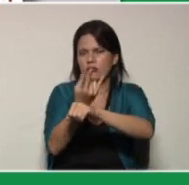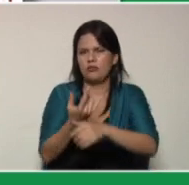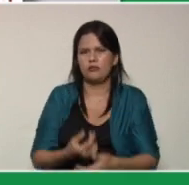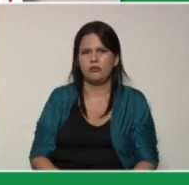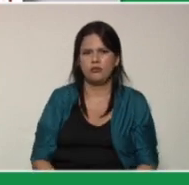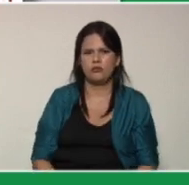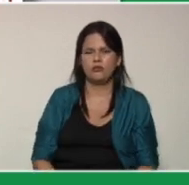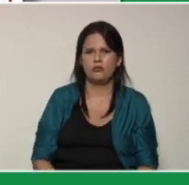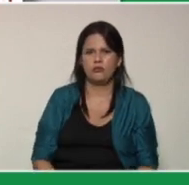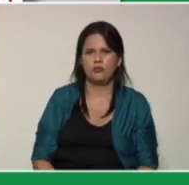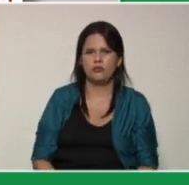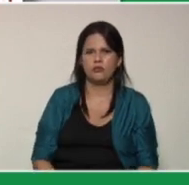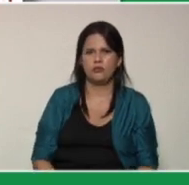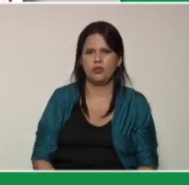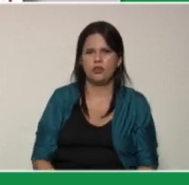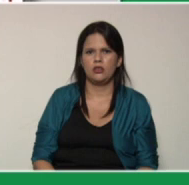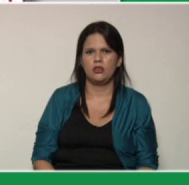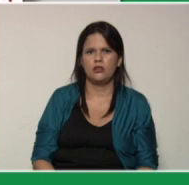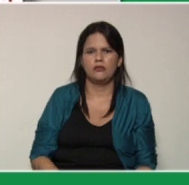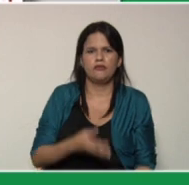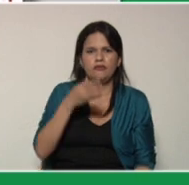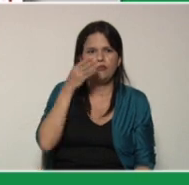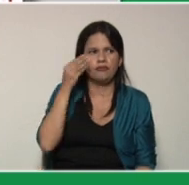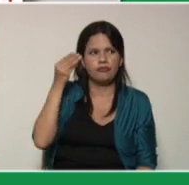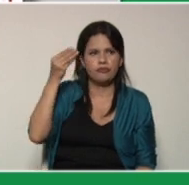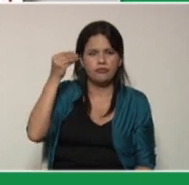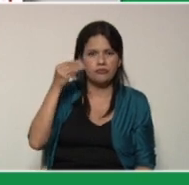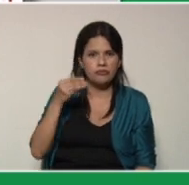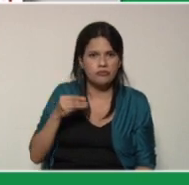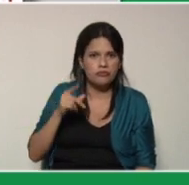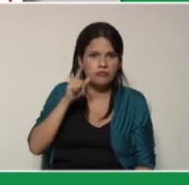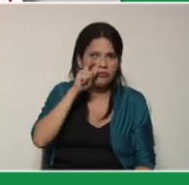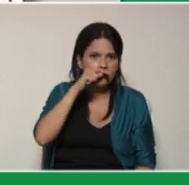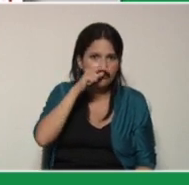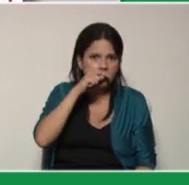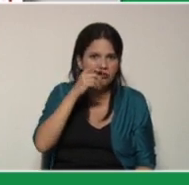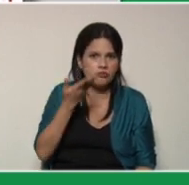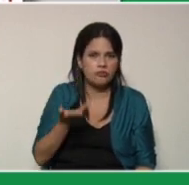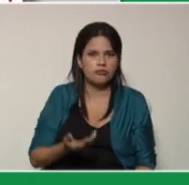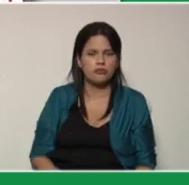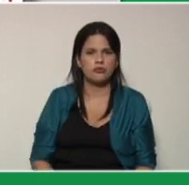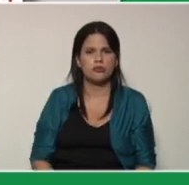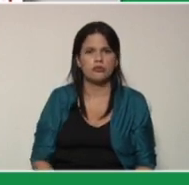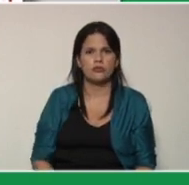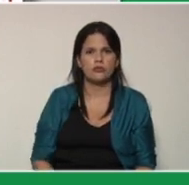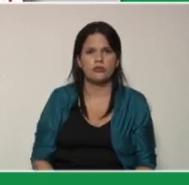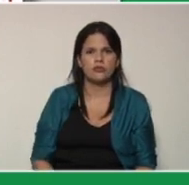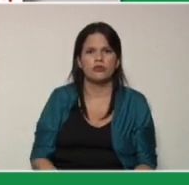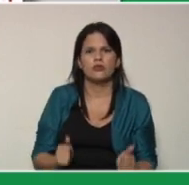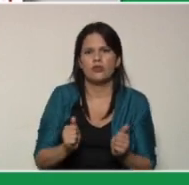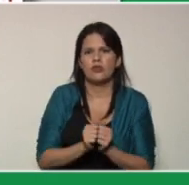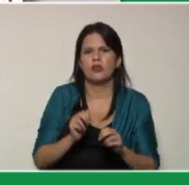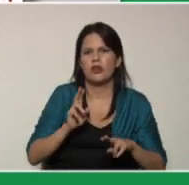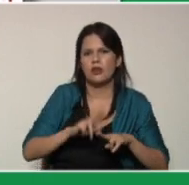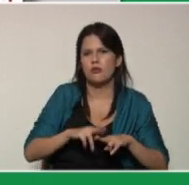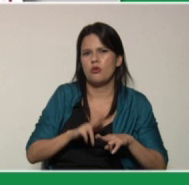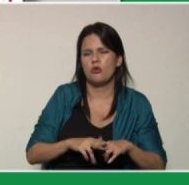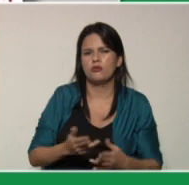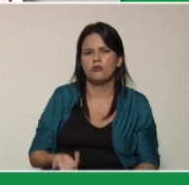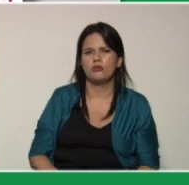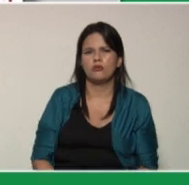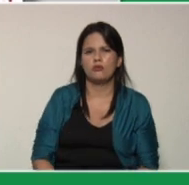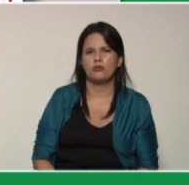gallinaza que es el estiércol de la gallina veinte kilogramos carbón dos kilogramos